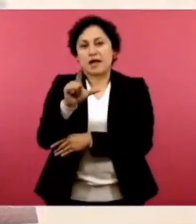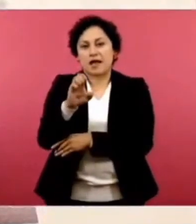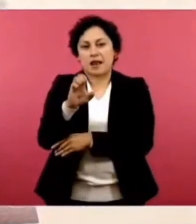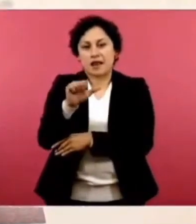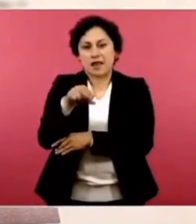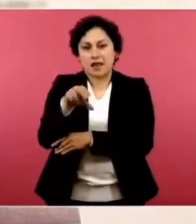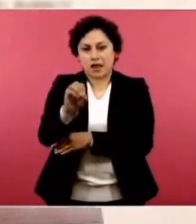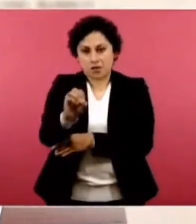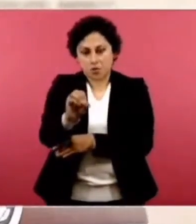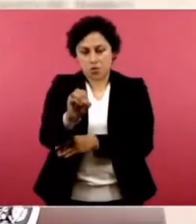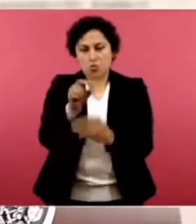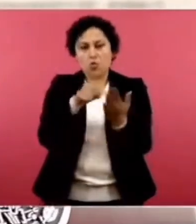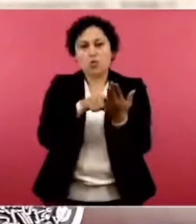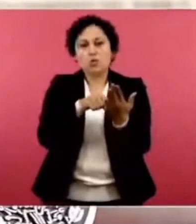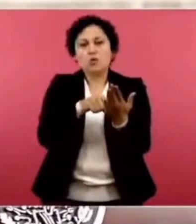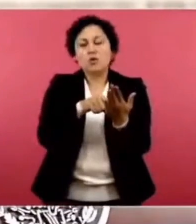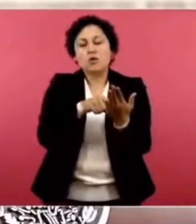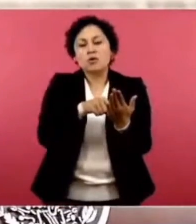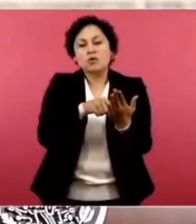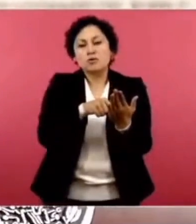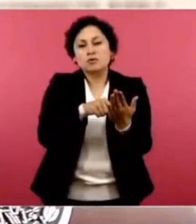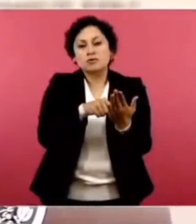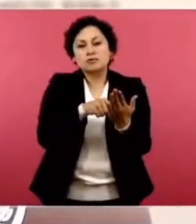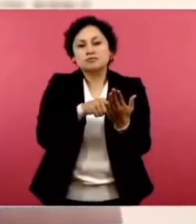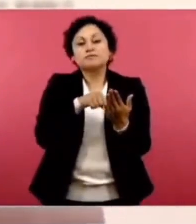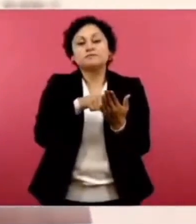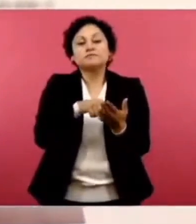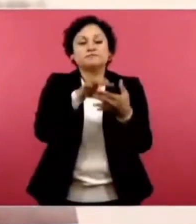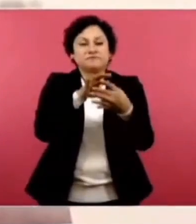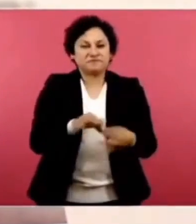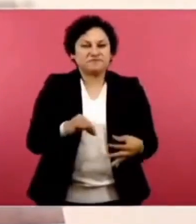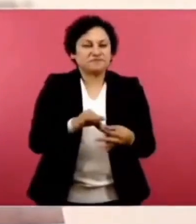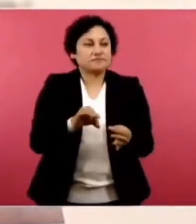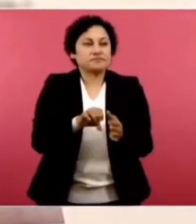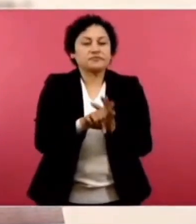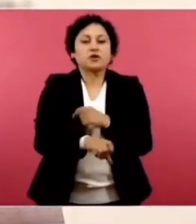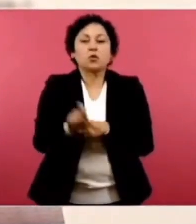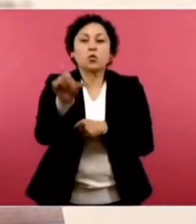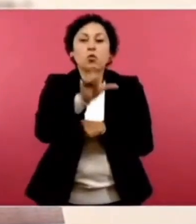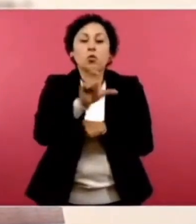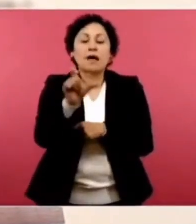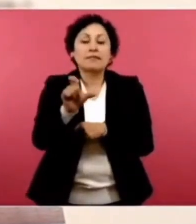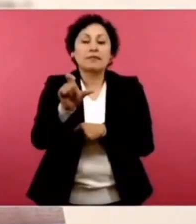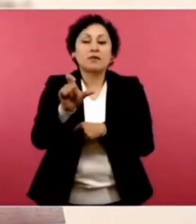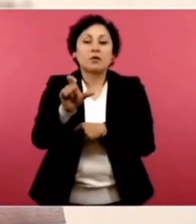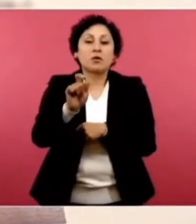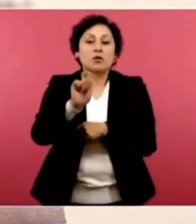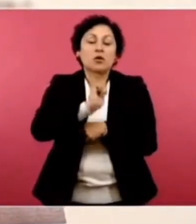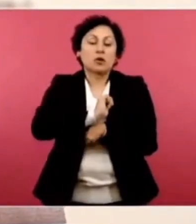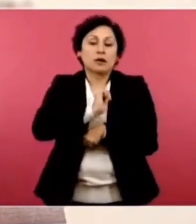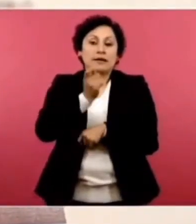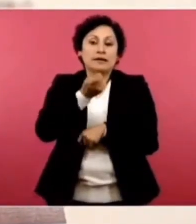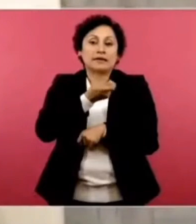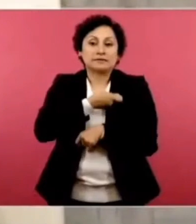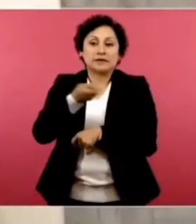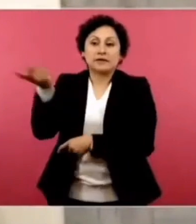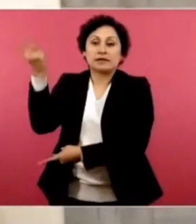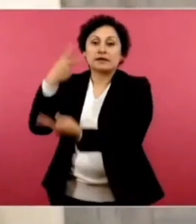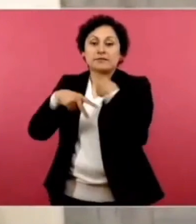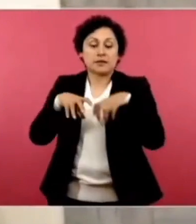Cuando toman Tenochtitlán y